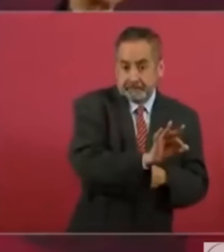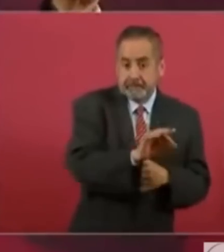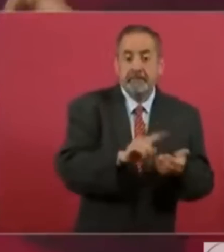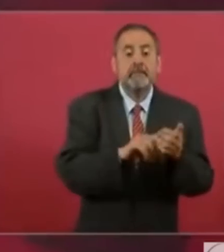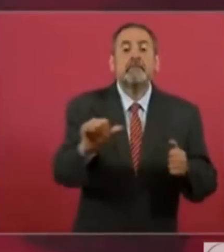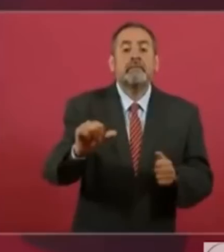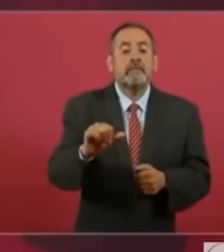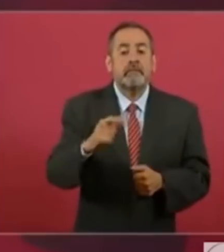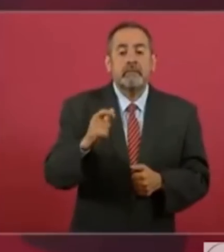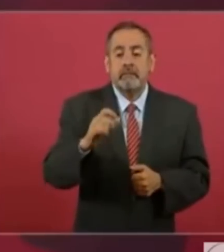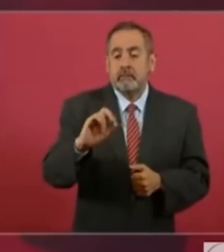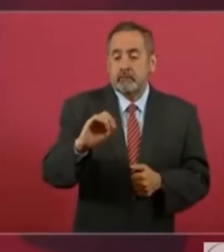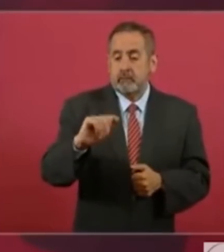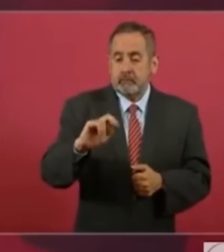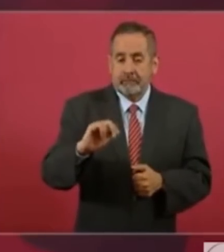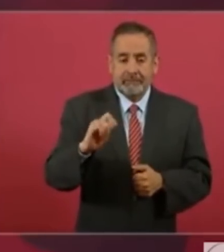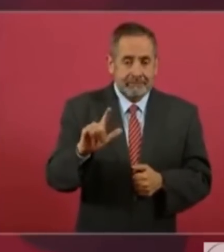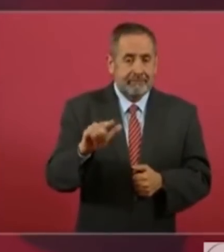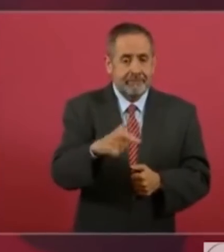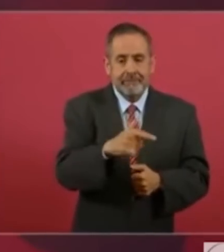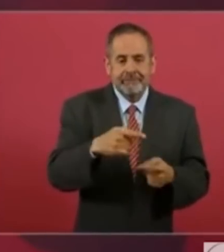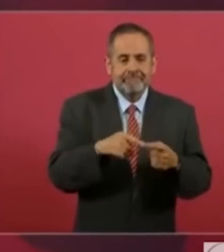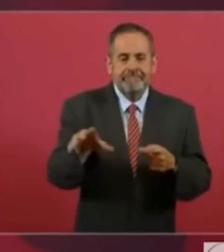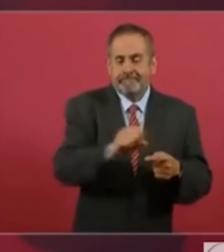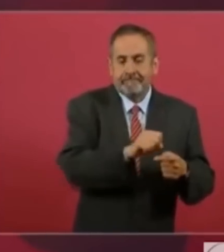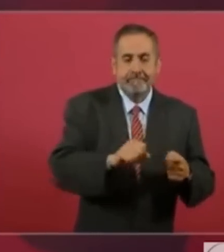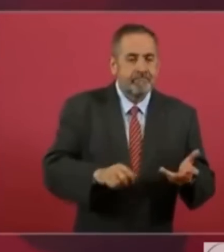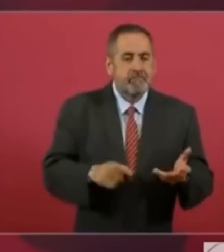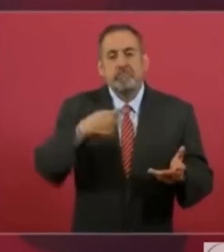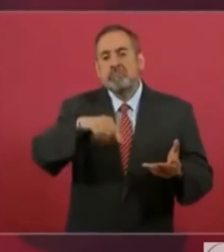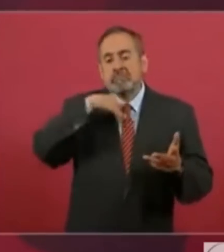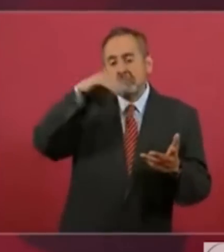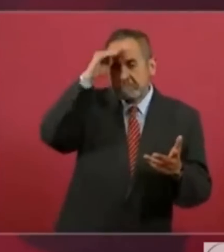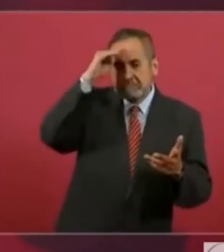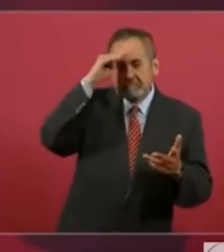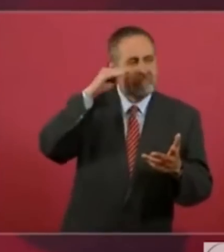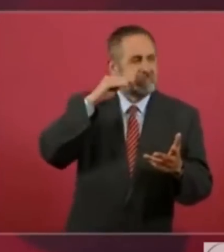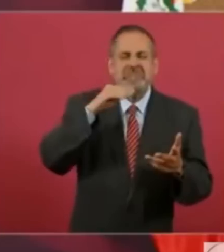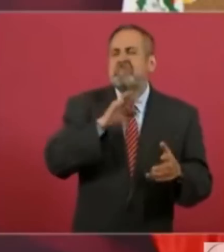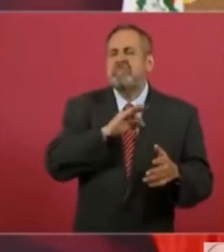piensan que van a engañar